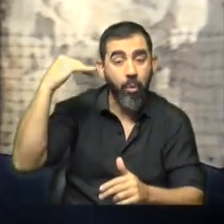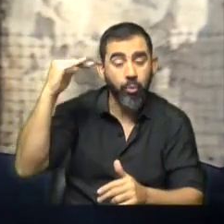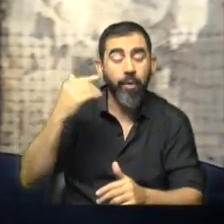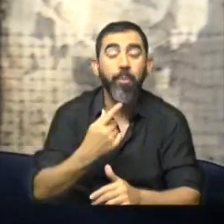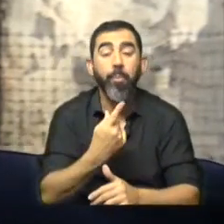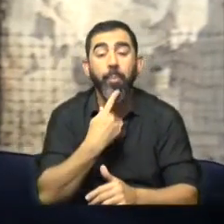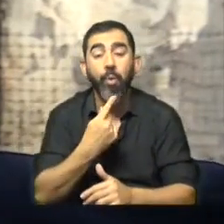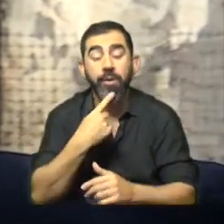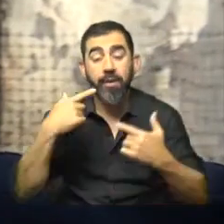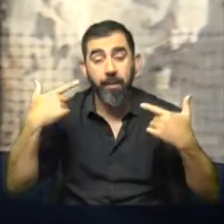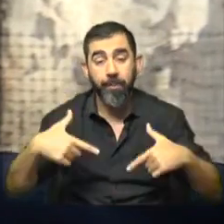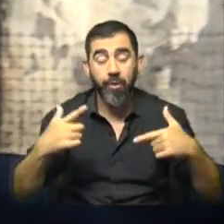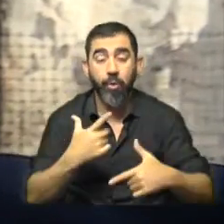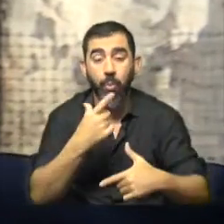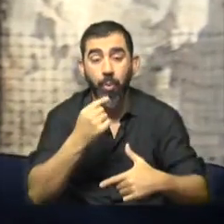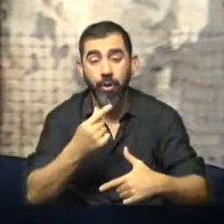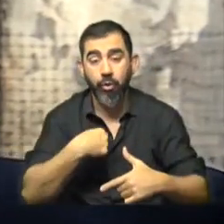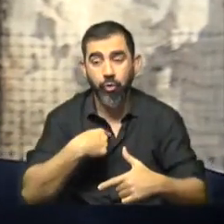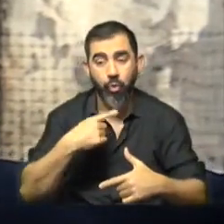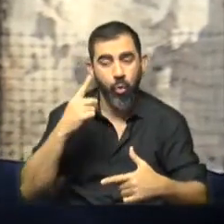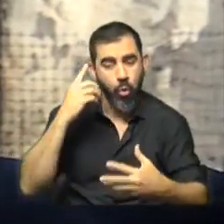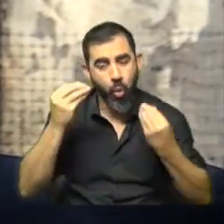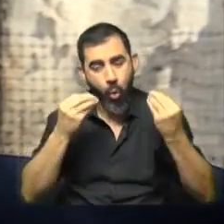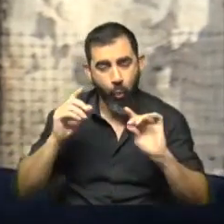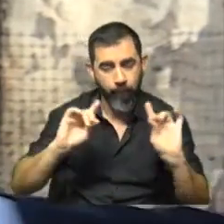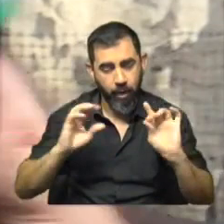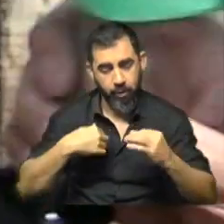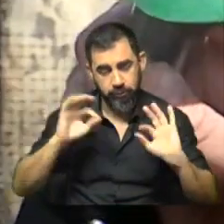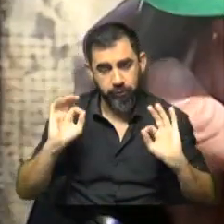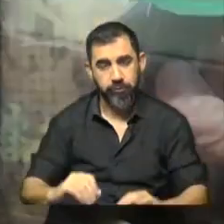del Ministerio del Interior no creo que estén atrás de esto.